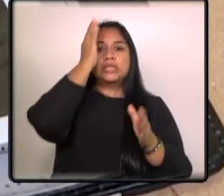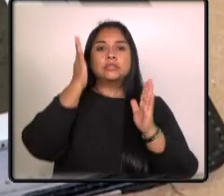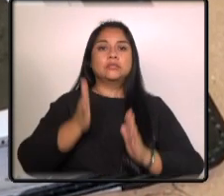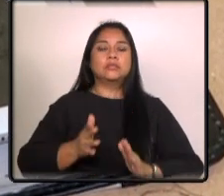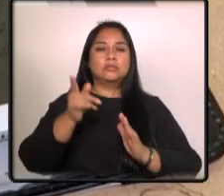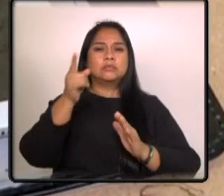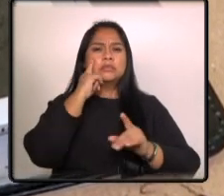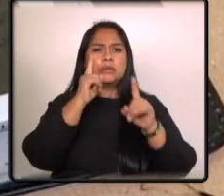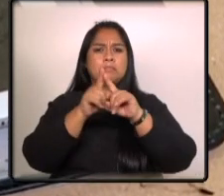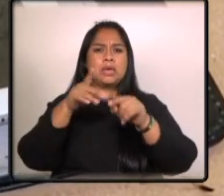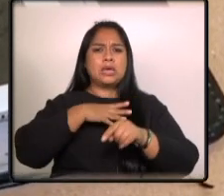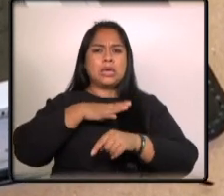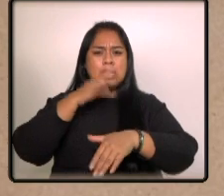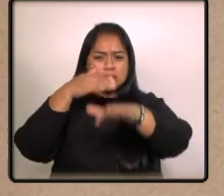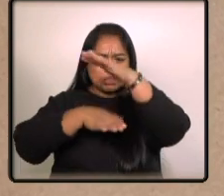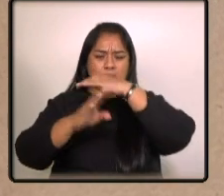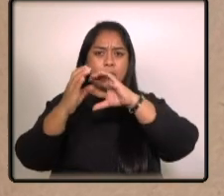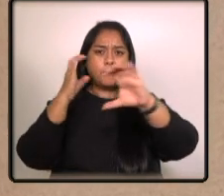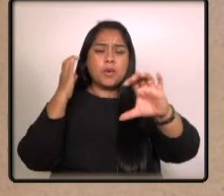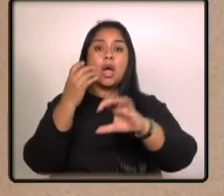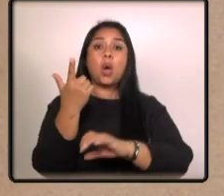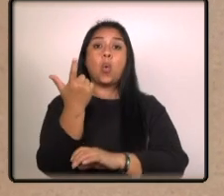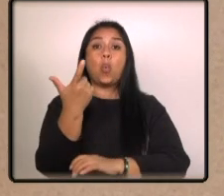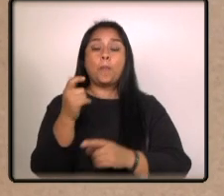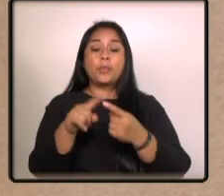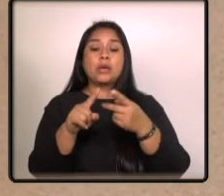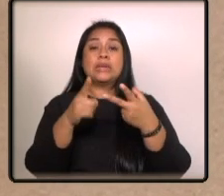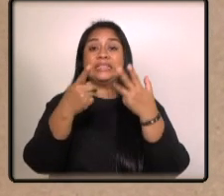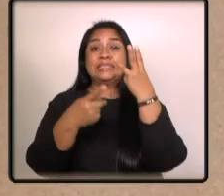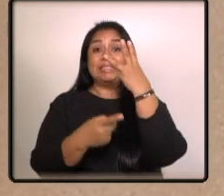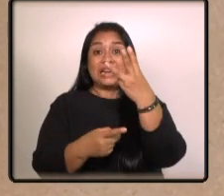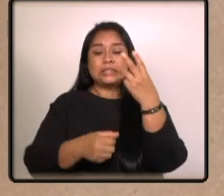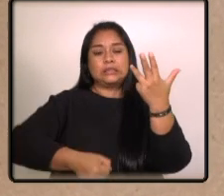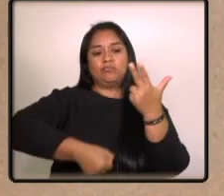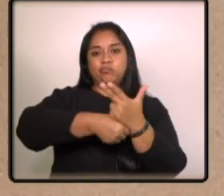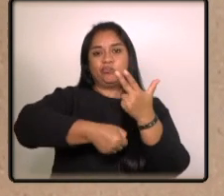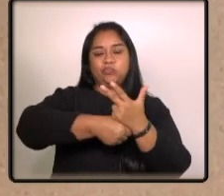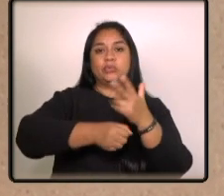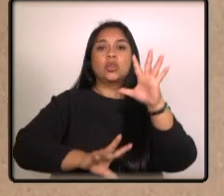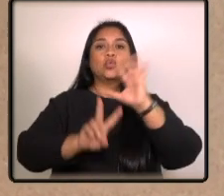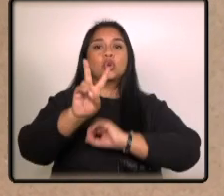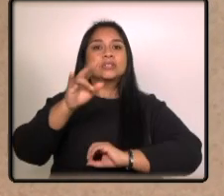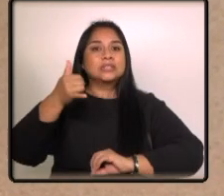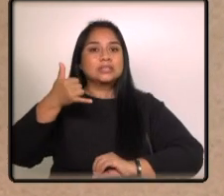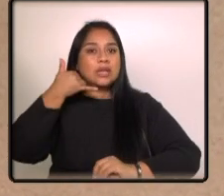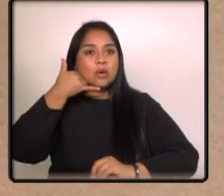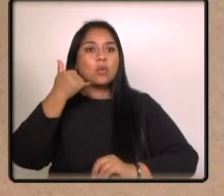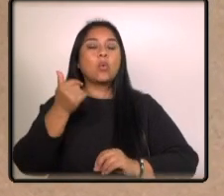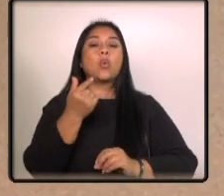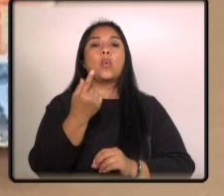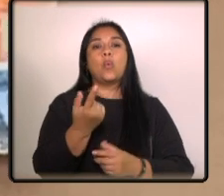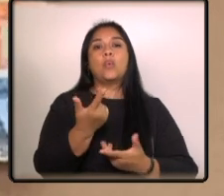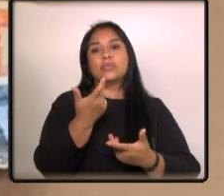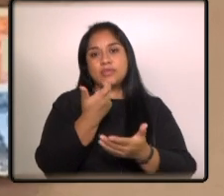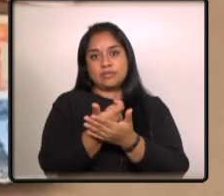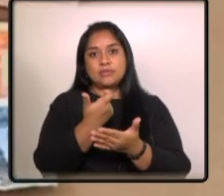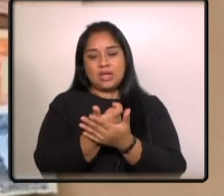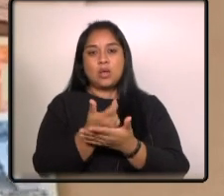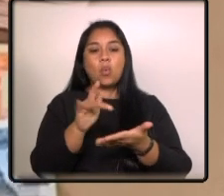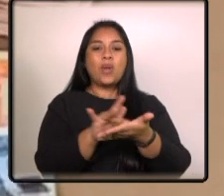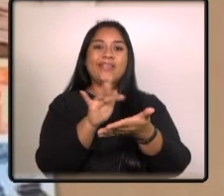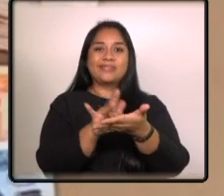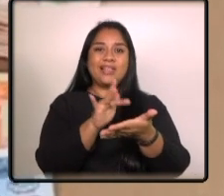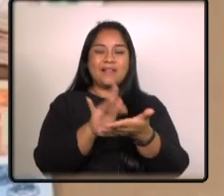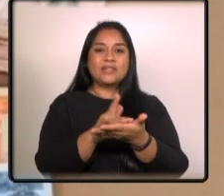localizó una pistola tres tolvas municiones 12 celulares una tablet dinero de denominación nacional